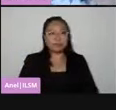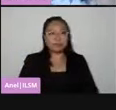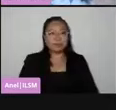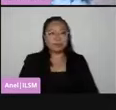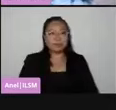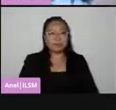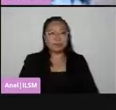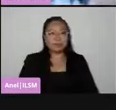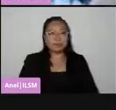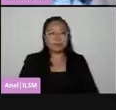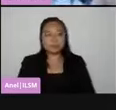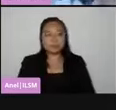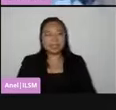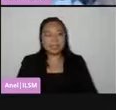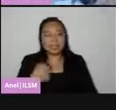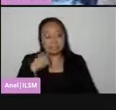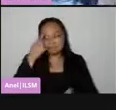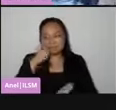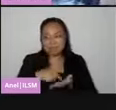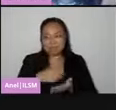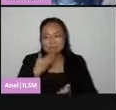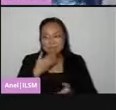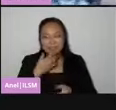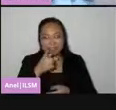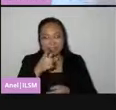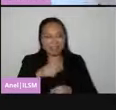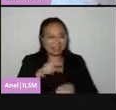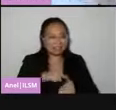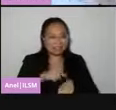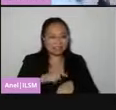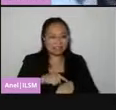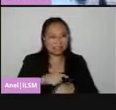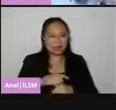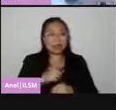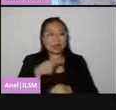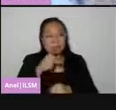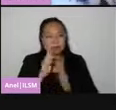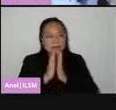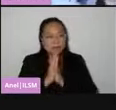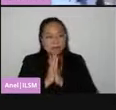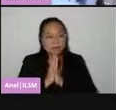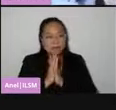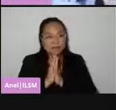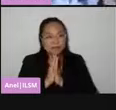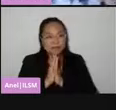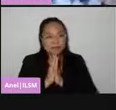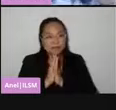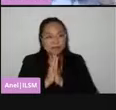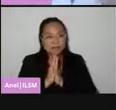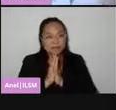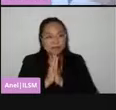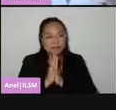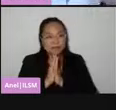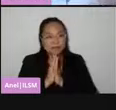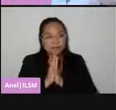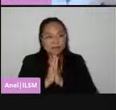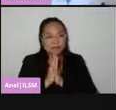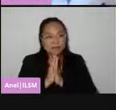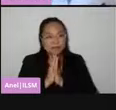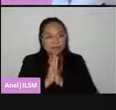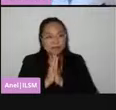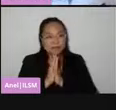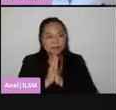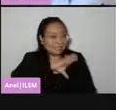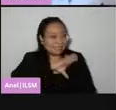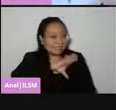Ahora bien, creo que voy bien en tiempo, pero por favor, Norma, cállame, porque es un tema que me apasiona mucho, pero creo